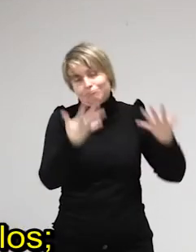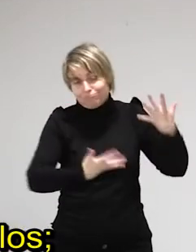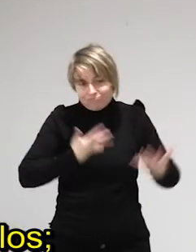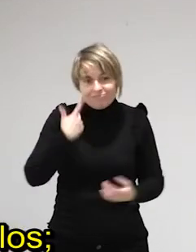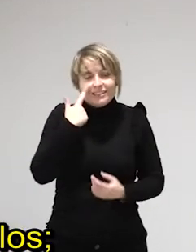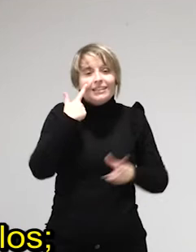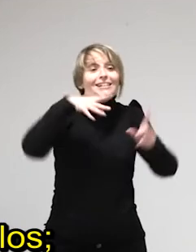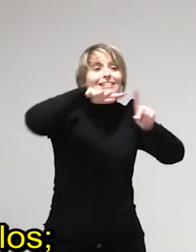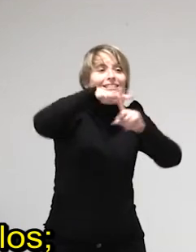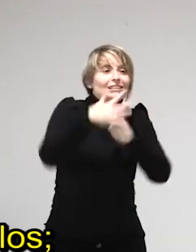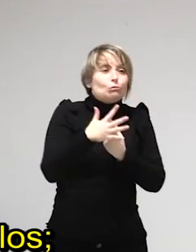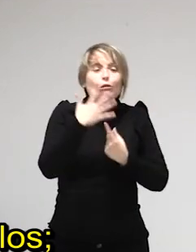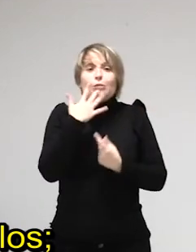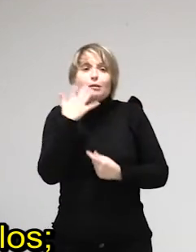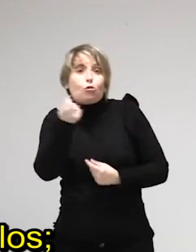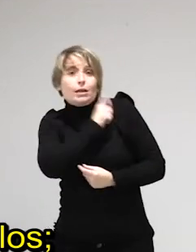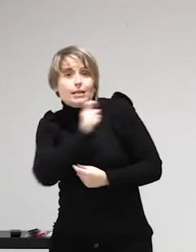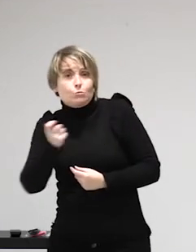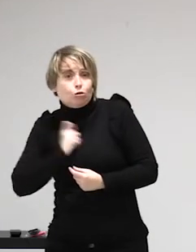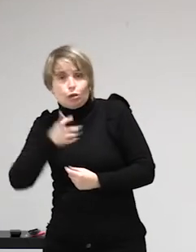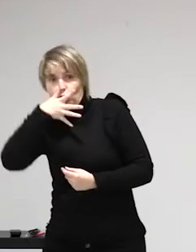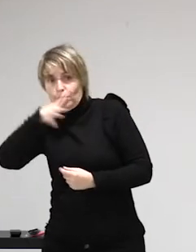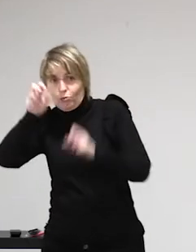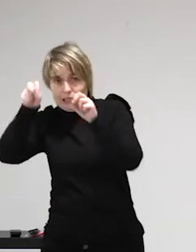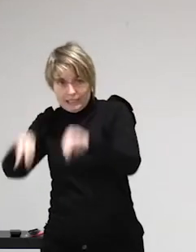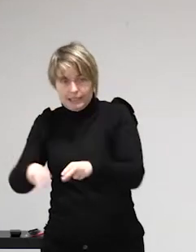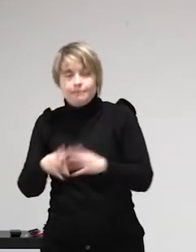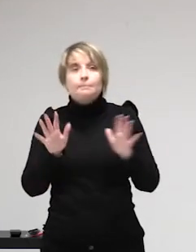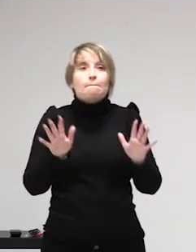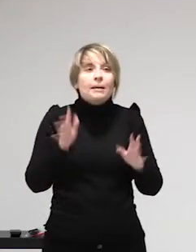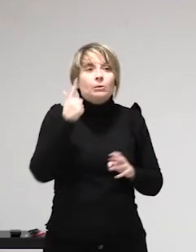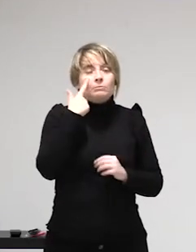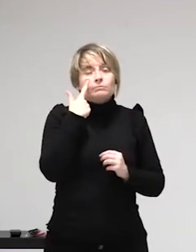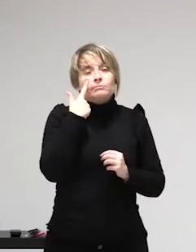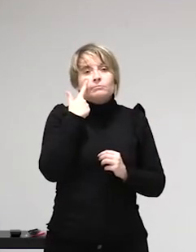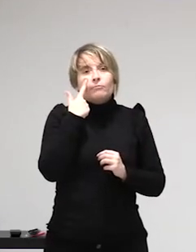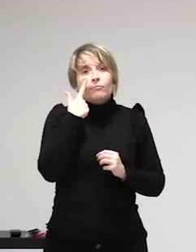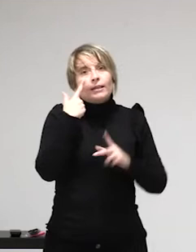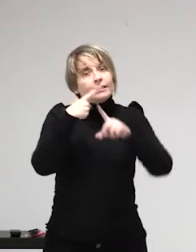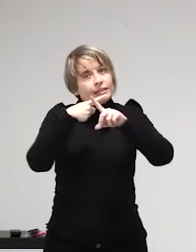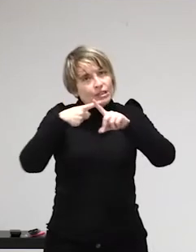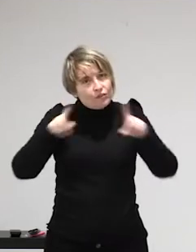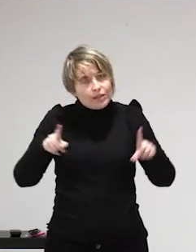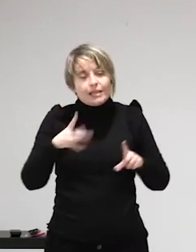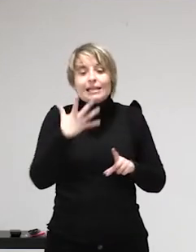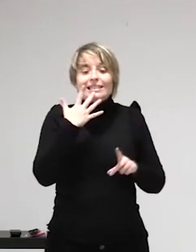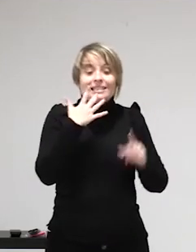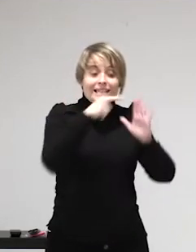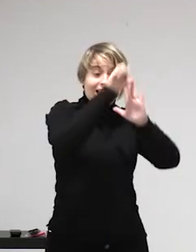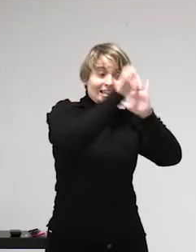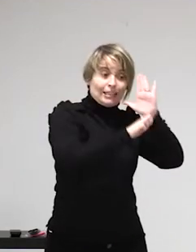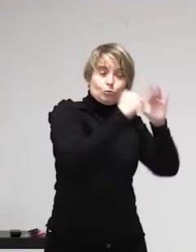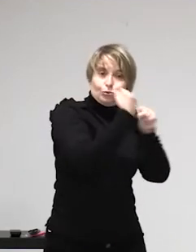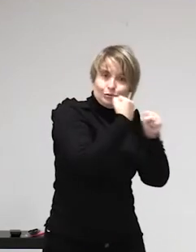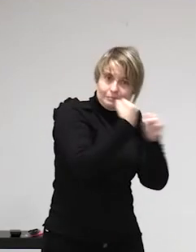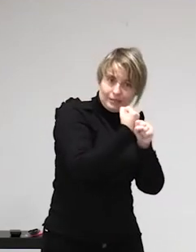Puesto ese marco y aclarados un poco los marcos, modelos, luego vamos a seguir andando, vamos a dar ejemplos del impacto que tienen en las mujeres en los diferentes países esos